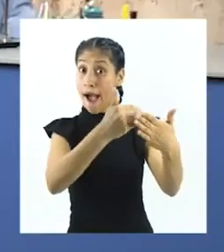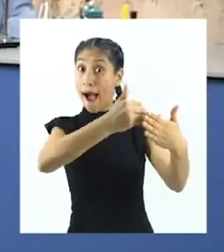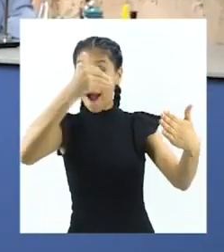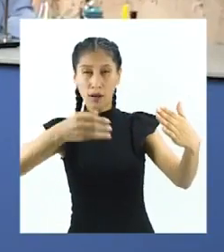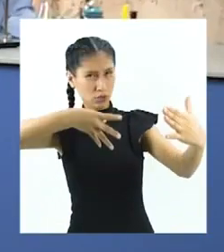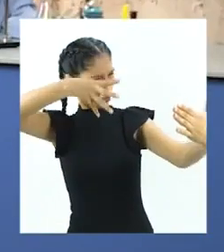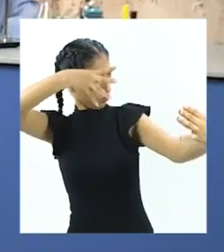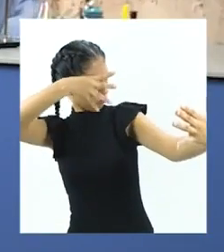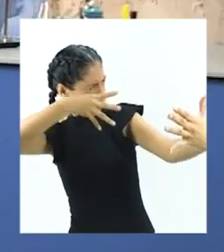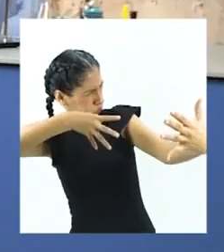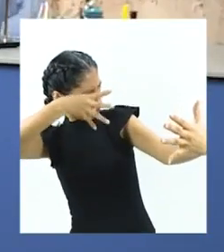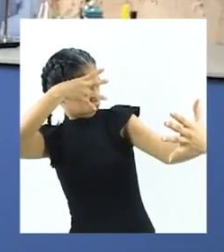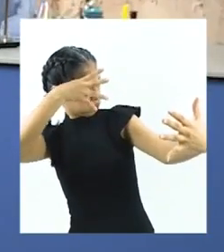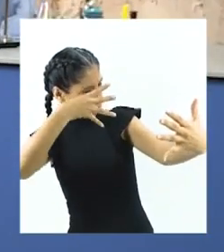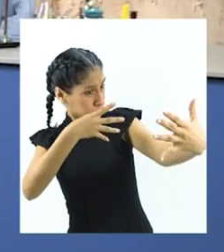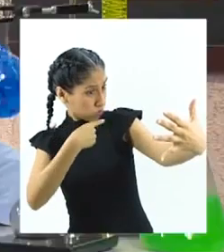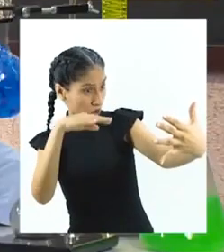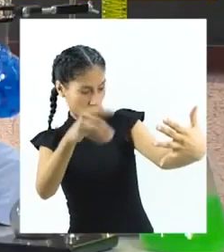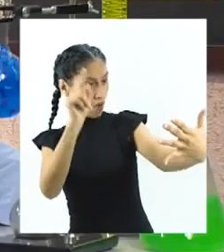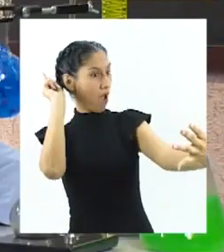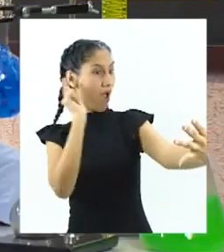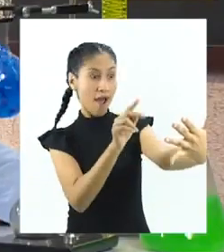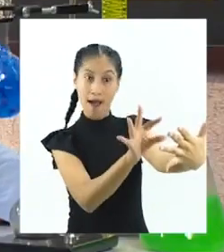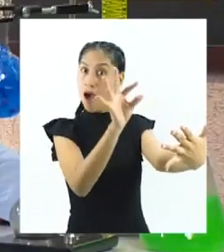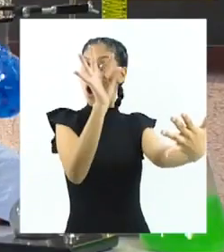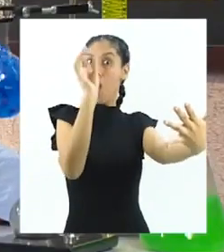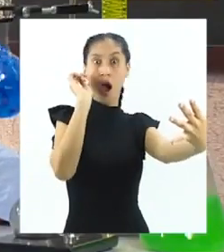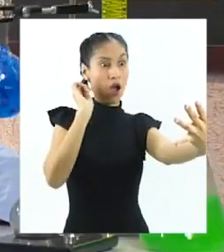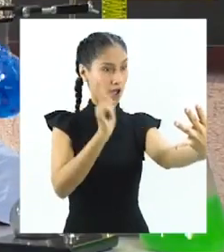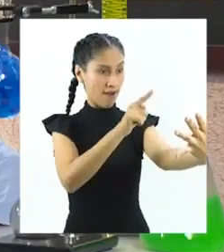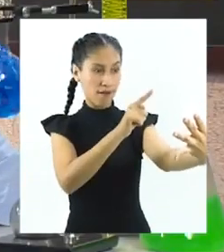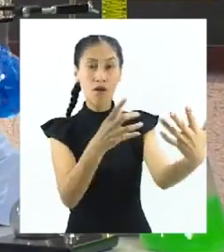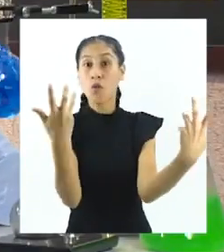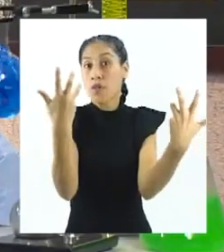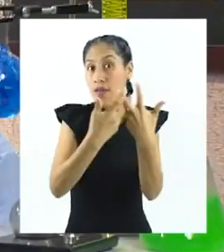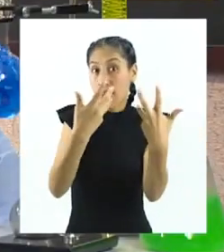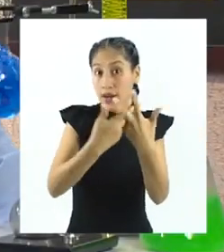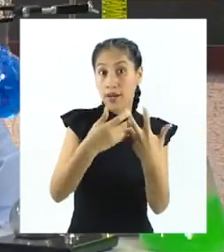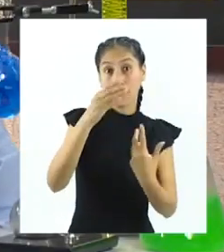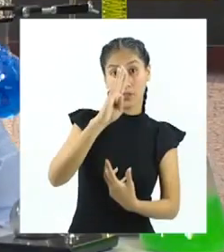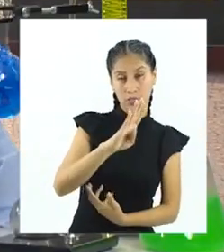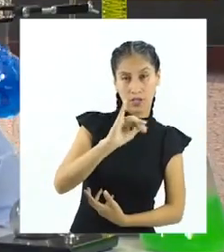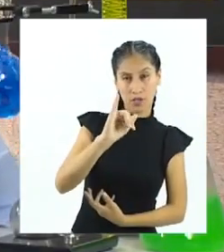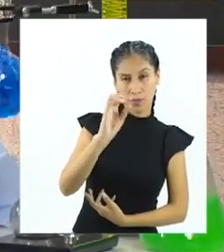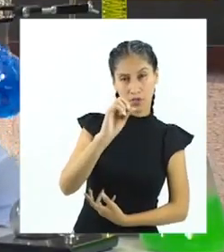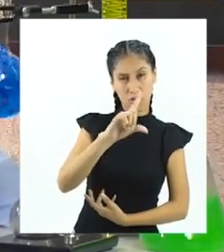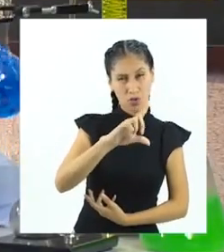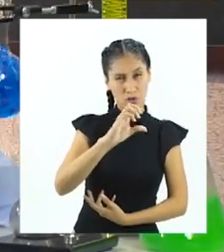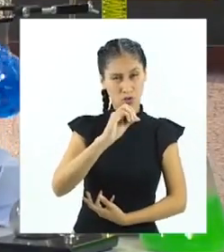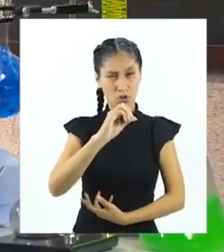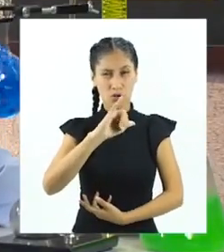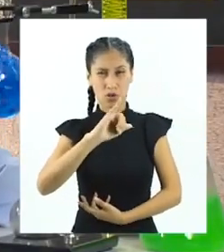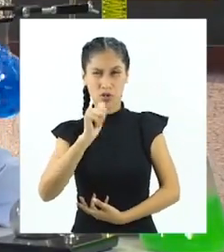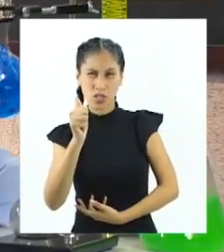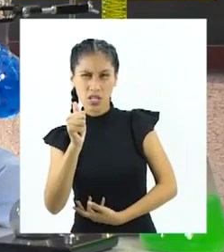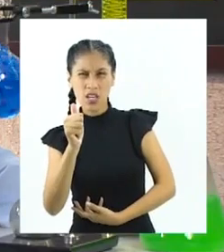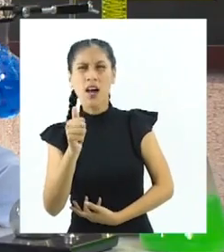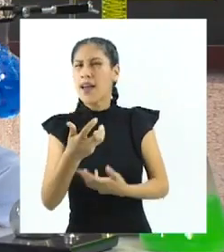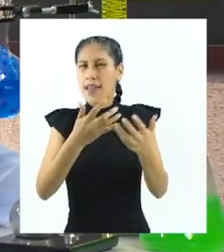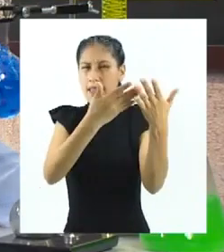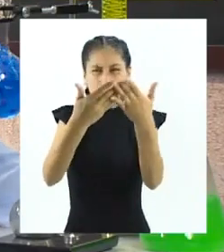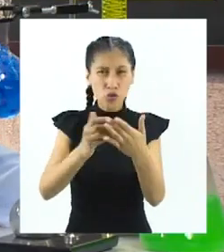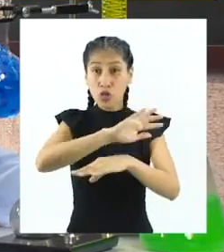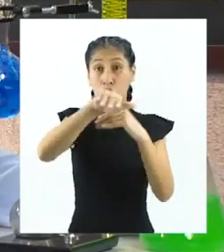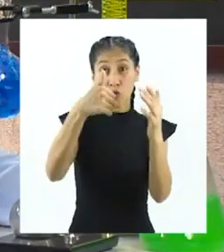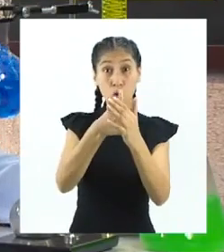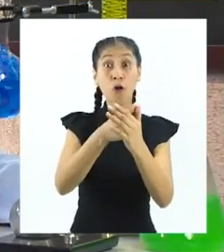cuestiona y se inicia una nueva investigación. De esta manera, la biología, que estudia todo lo relacionado a los seres